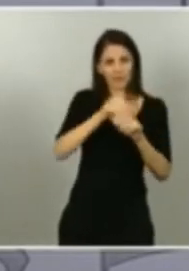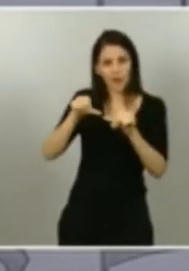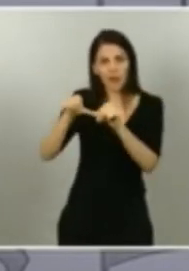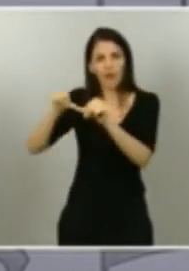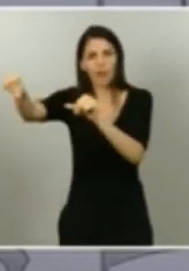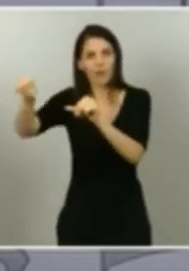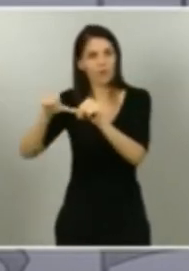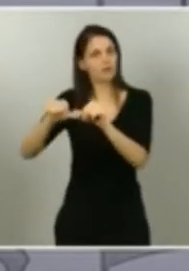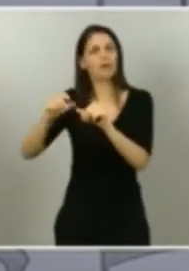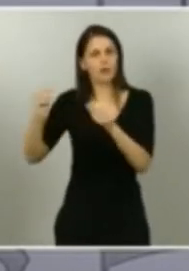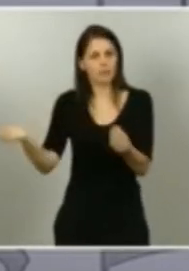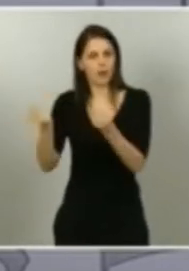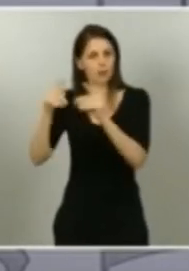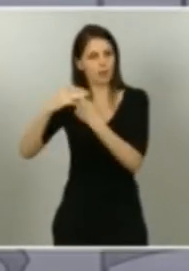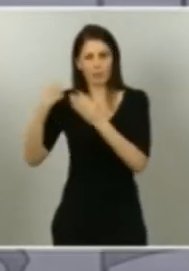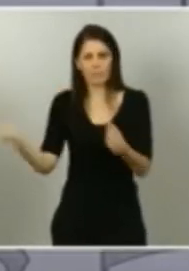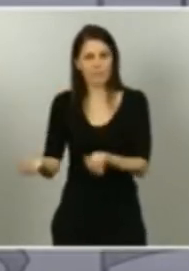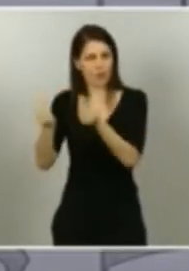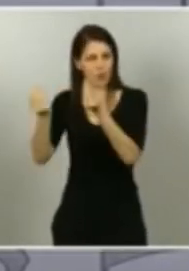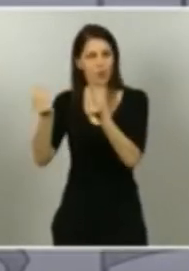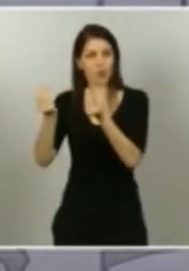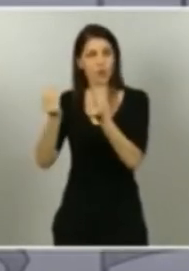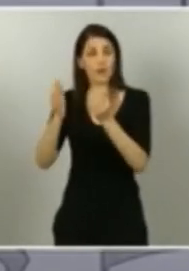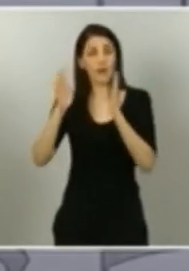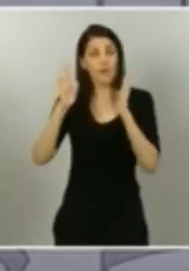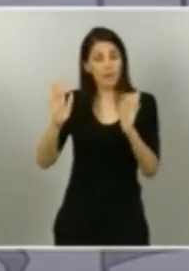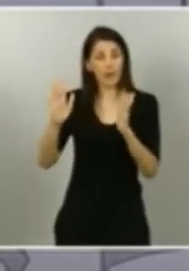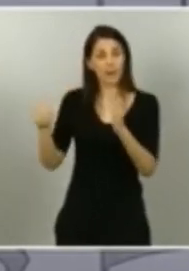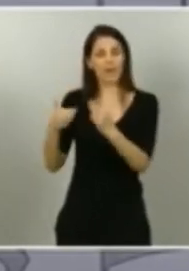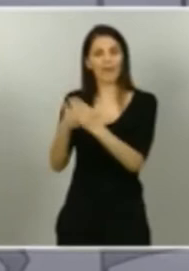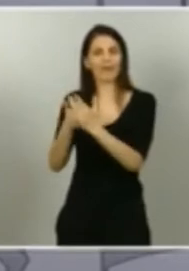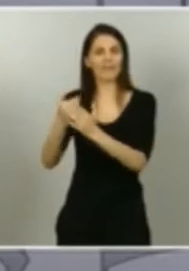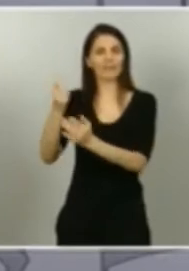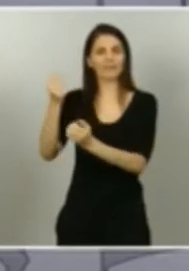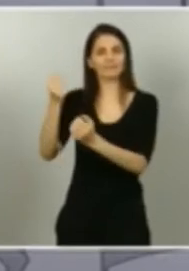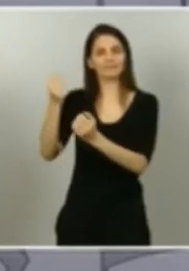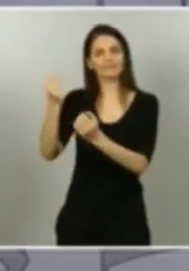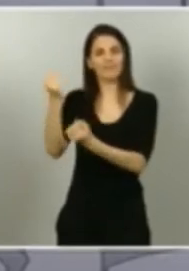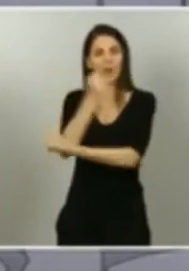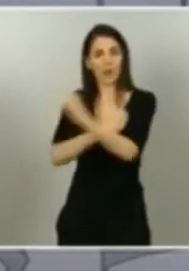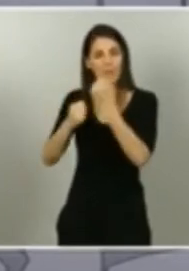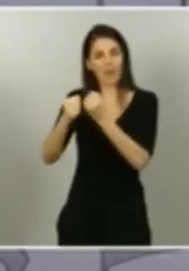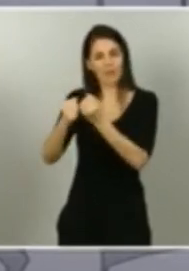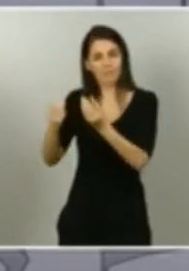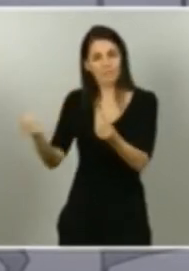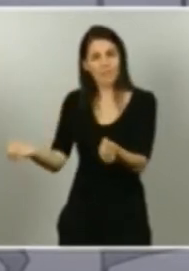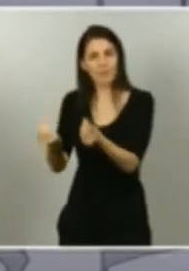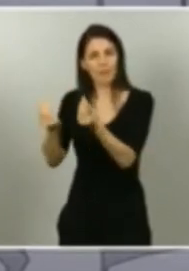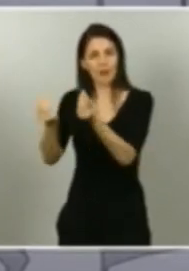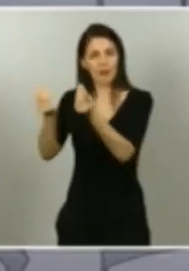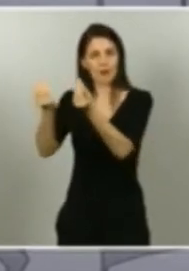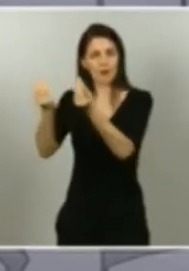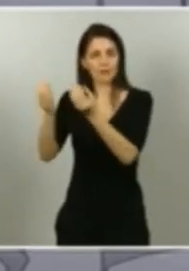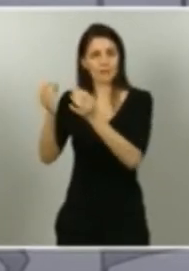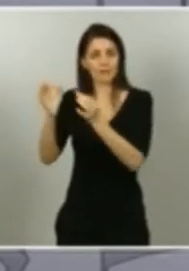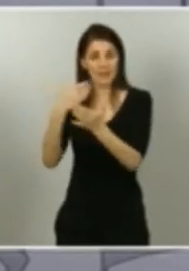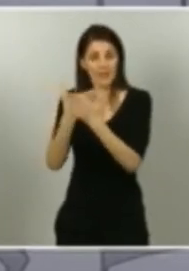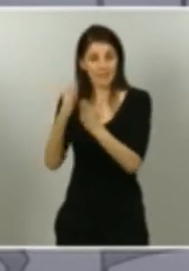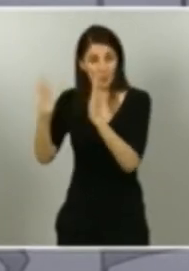ese momento de la recuperación económica que queremos y trabajamos todas las instituciones para que así sea cuanto antes mejor,